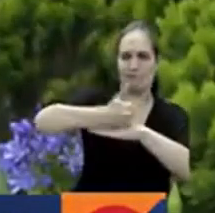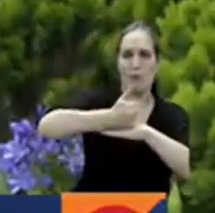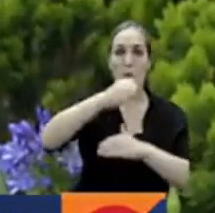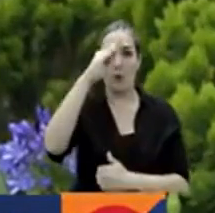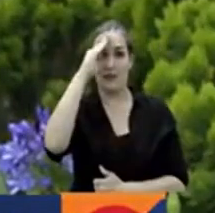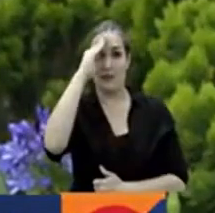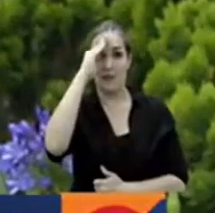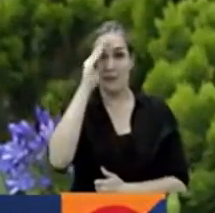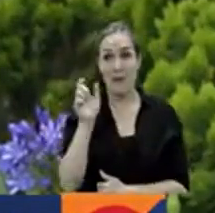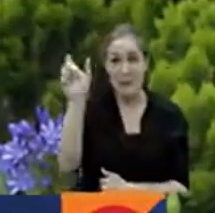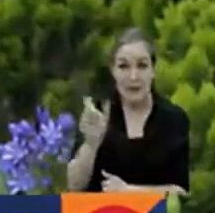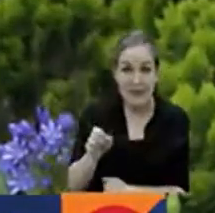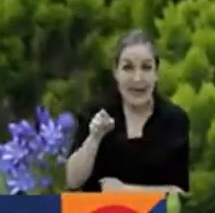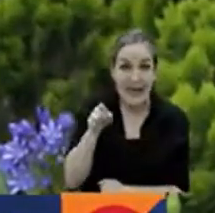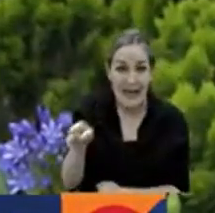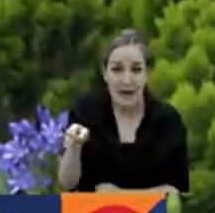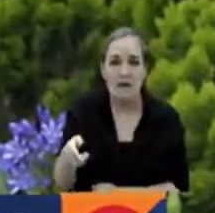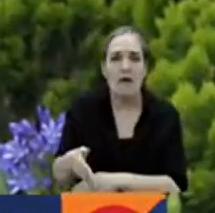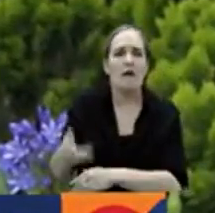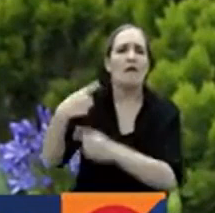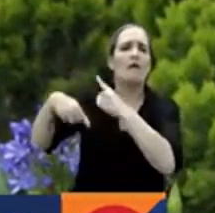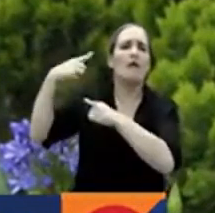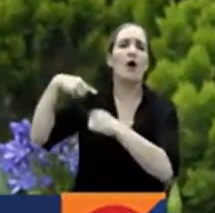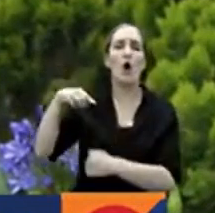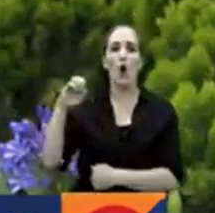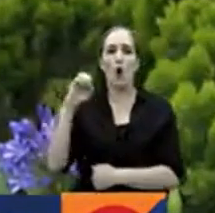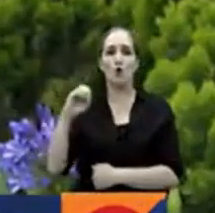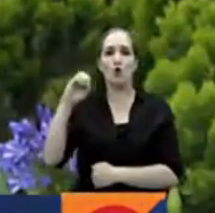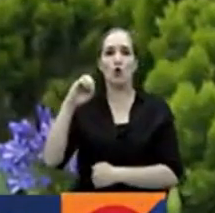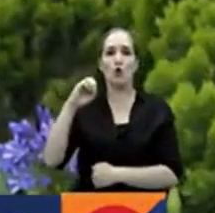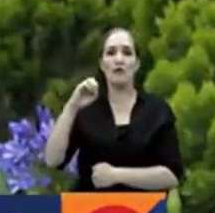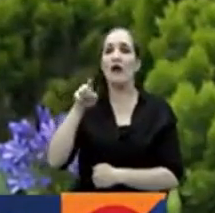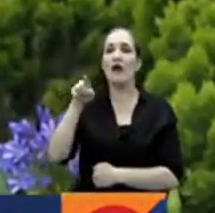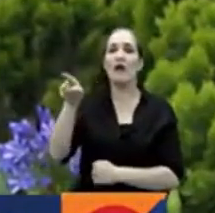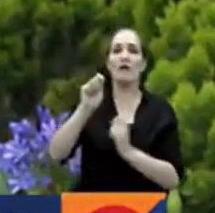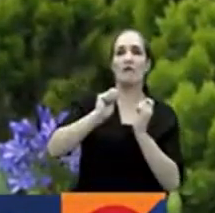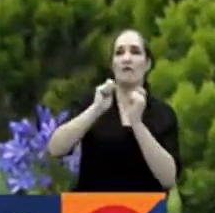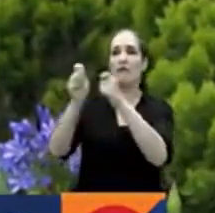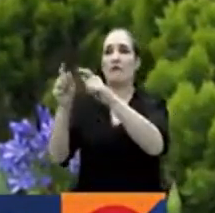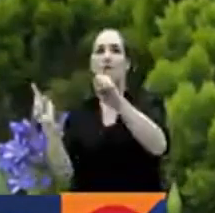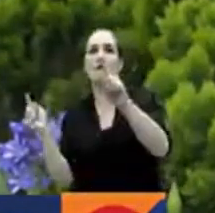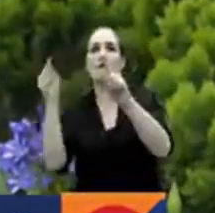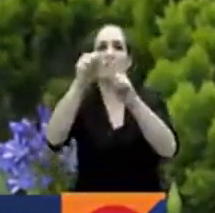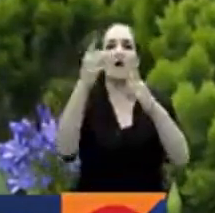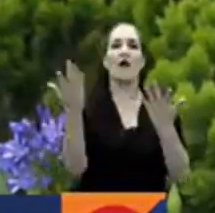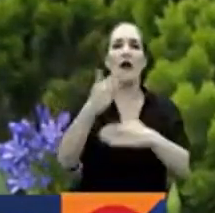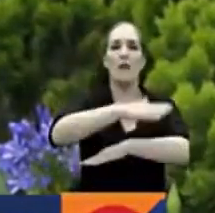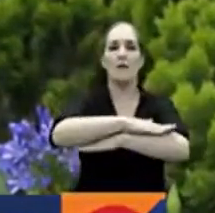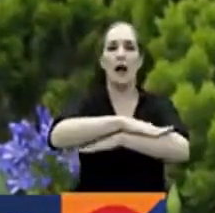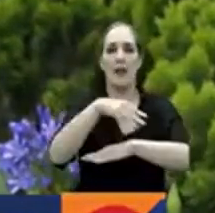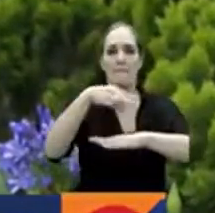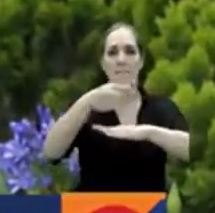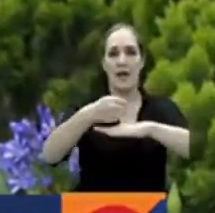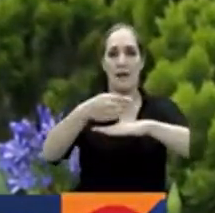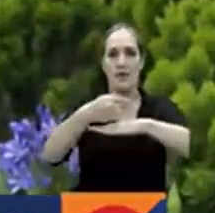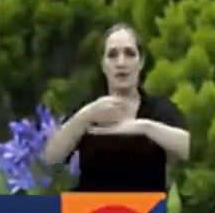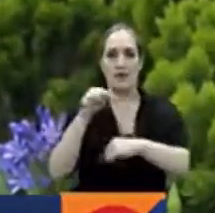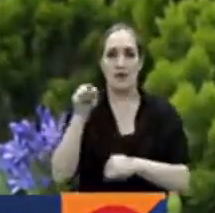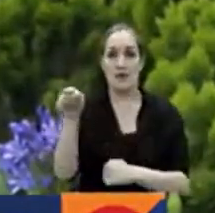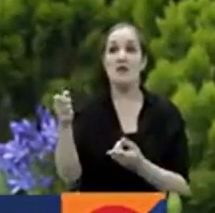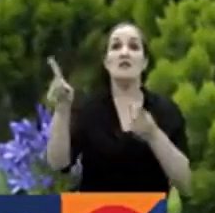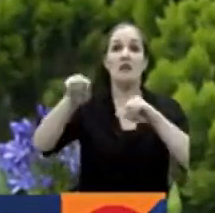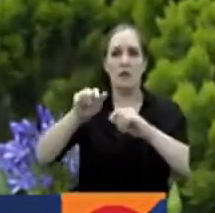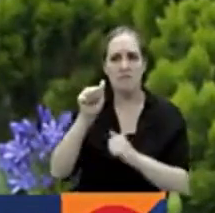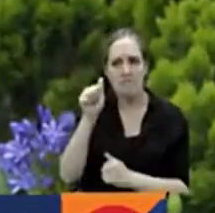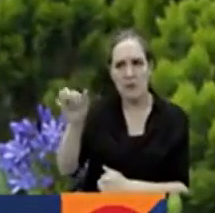retirado William Salamanca había sido nombrado en el mes de octubre como cónsul en Miami. Y también el presidente Gustavo Petro lo había designado para que fuera